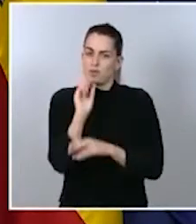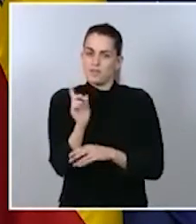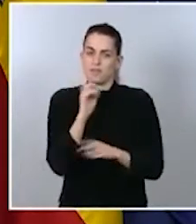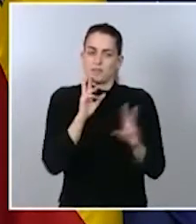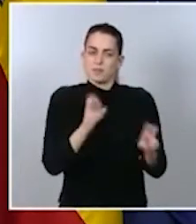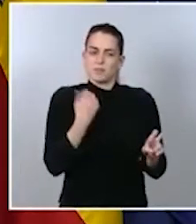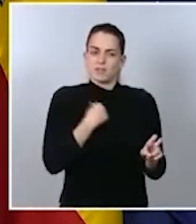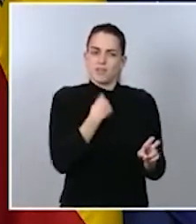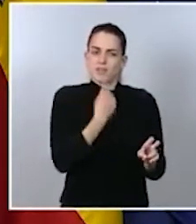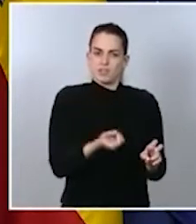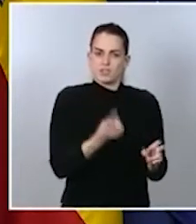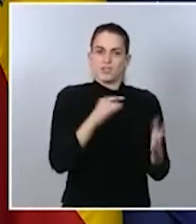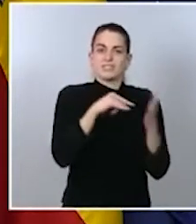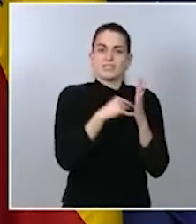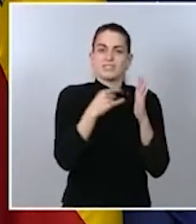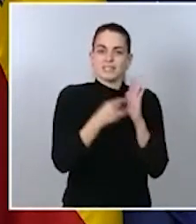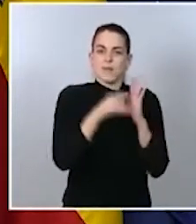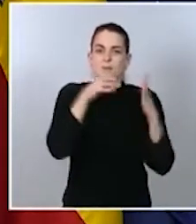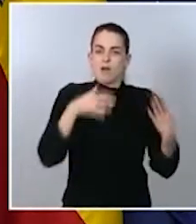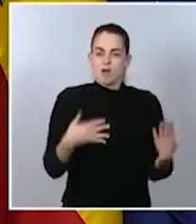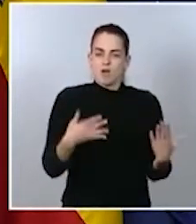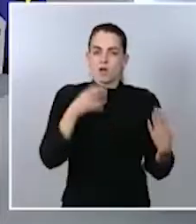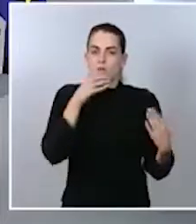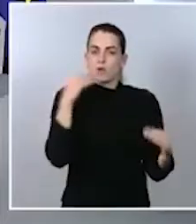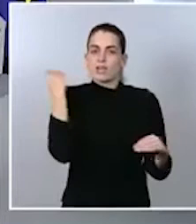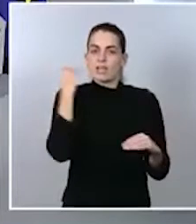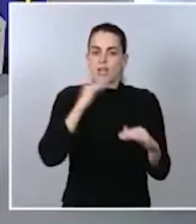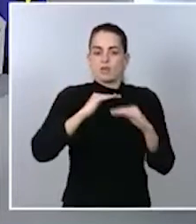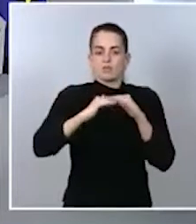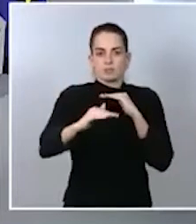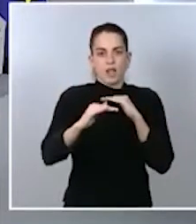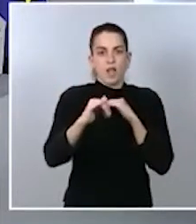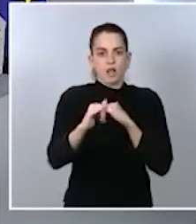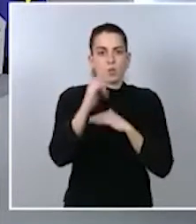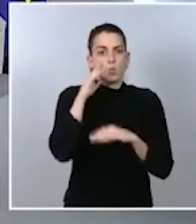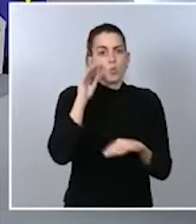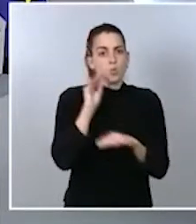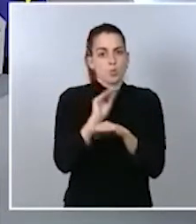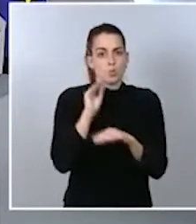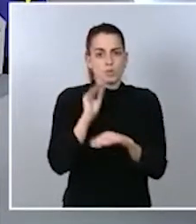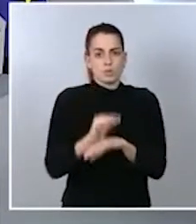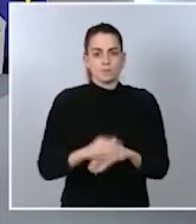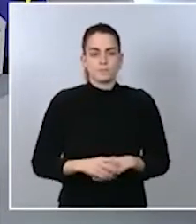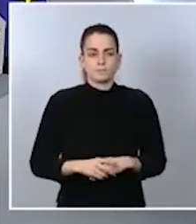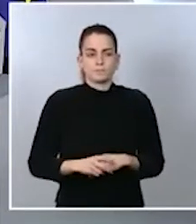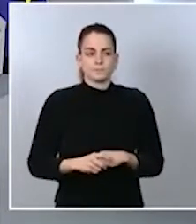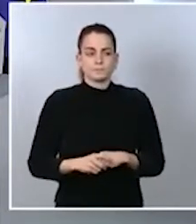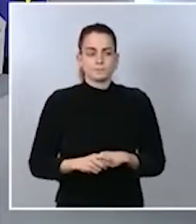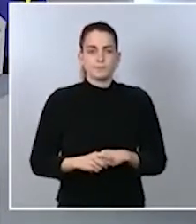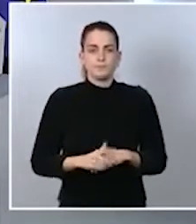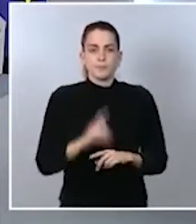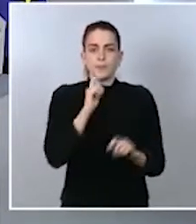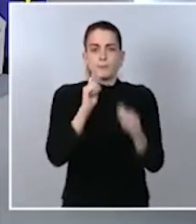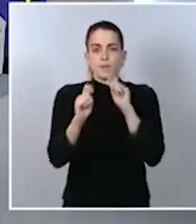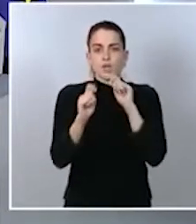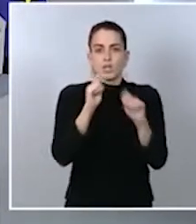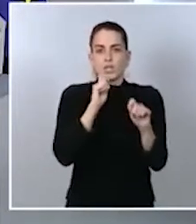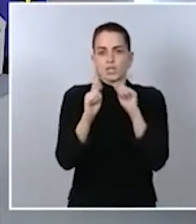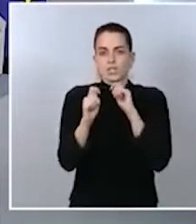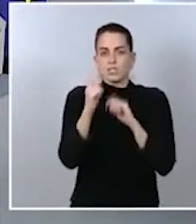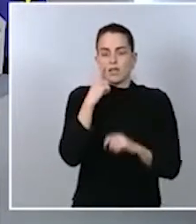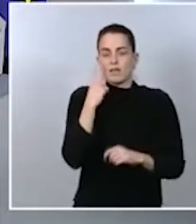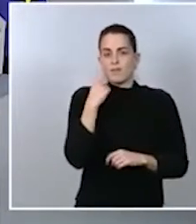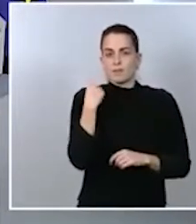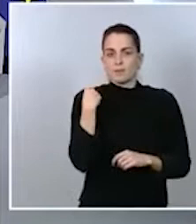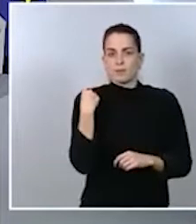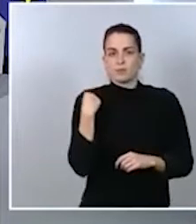estamos en situación de alerta por el hielo. Los periodistas entran desde las redacciones, desde sus casas, desde el exterior, insistimos